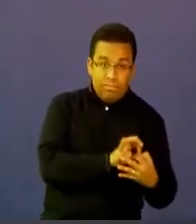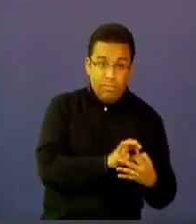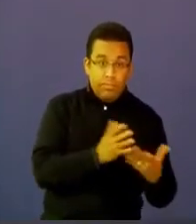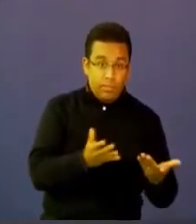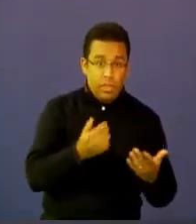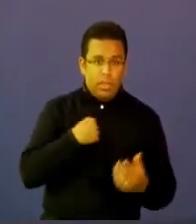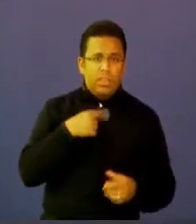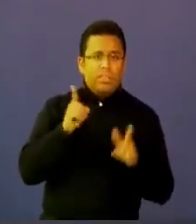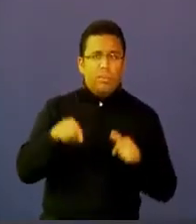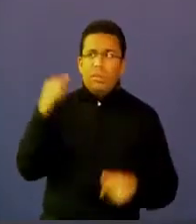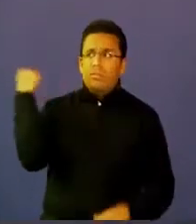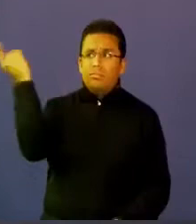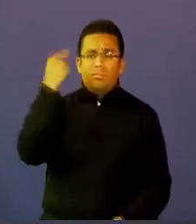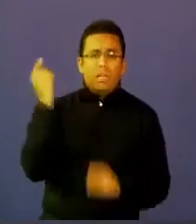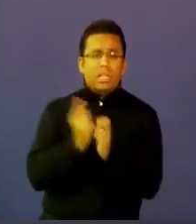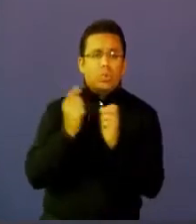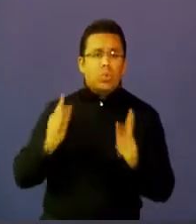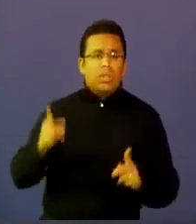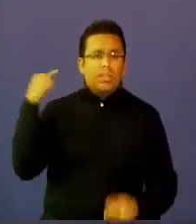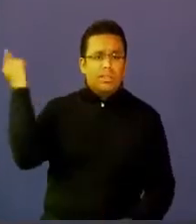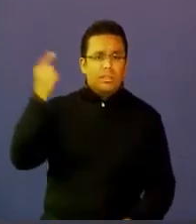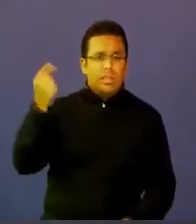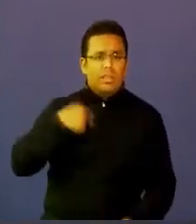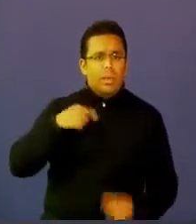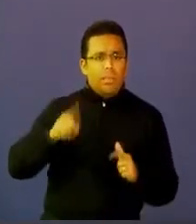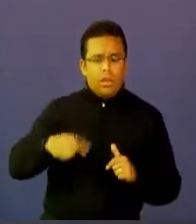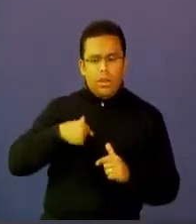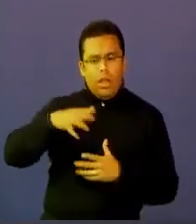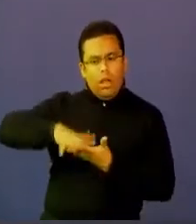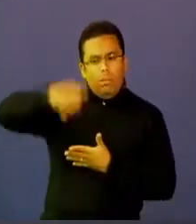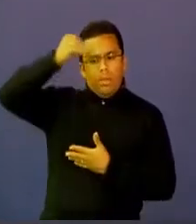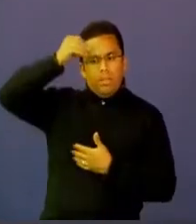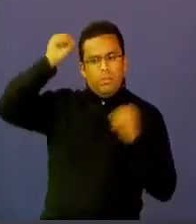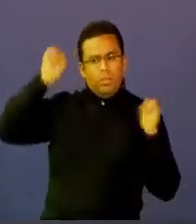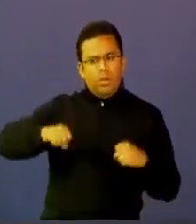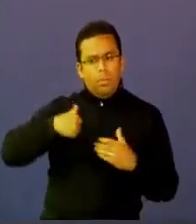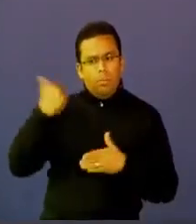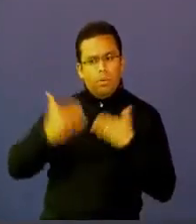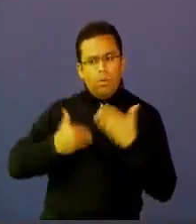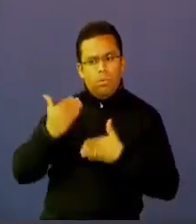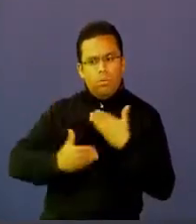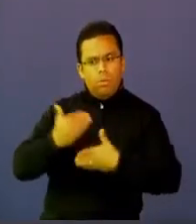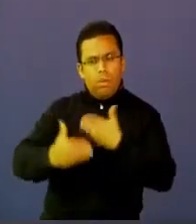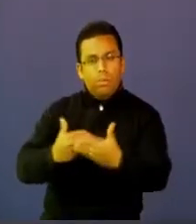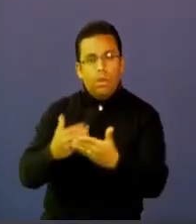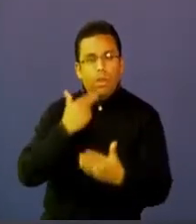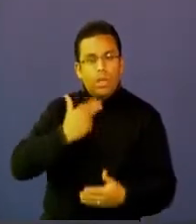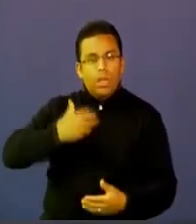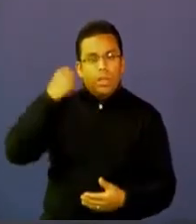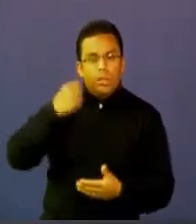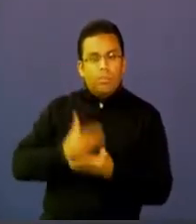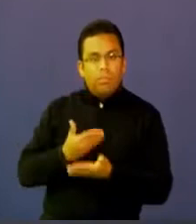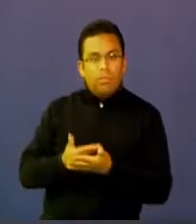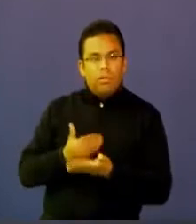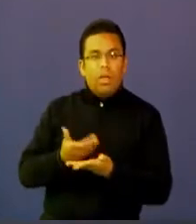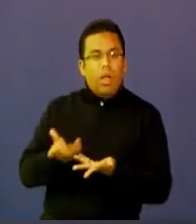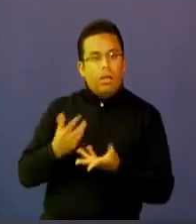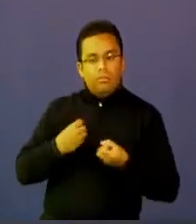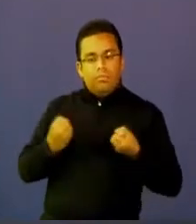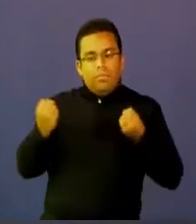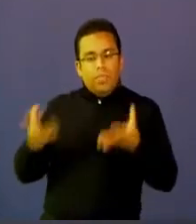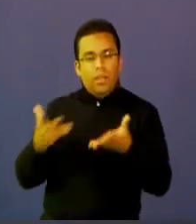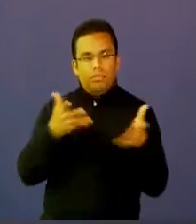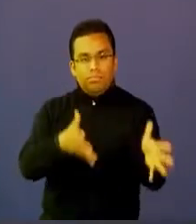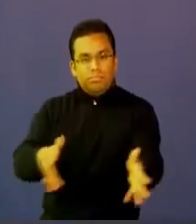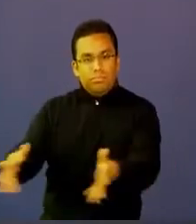estudiantes en general se vuelven también ese ayudante y ese aprendiz que a través de la historia ha caracterizado los procesos de aprendizaje en el